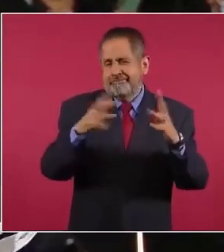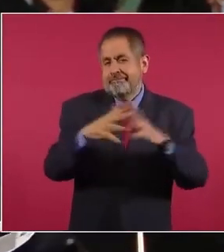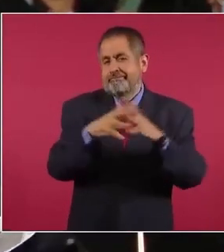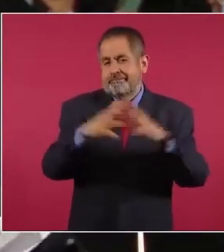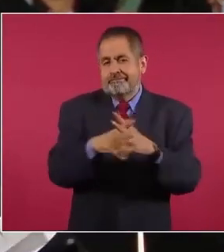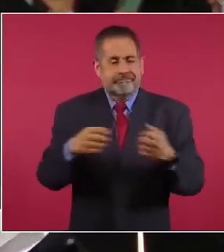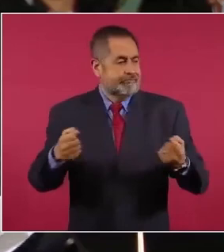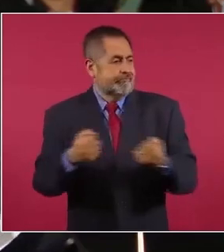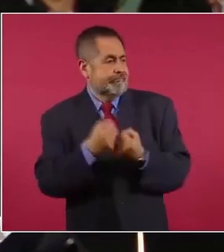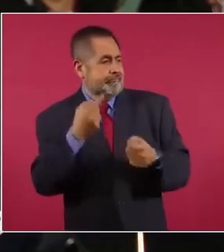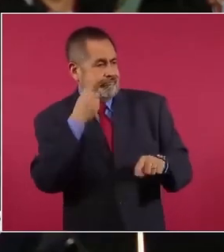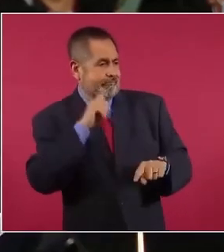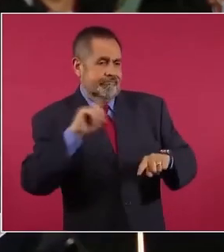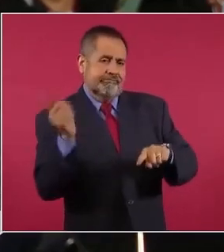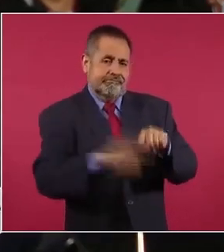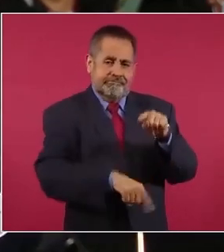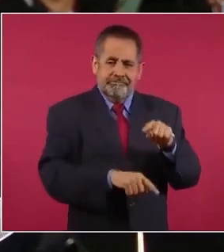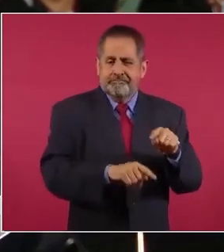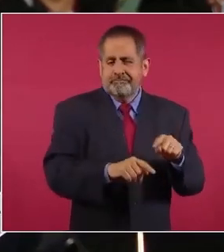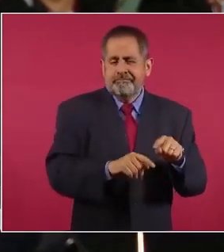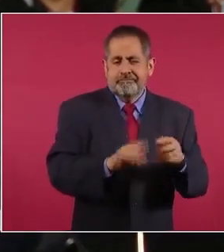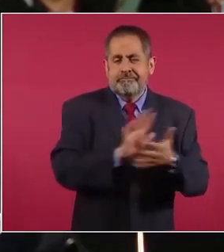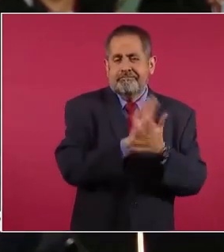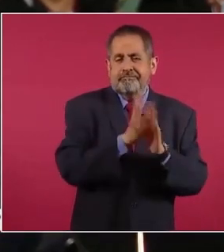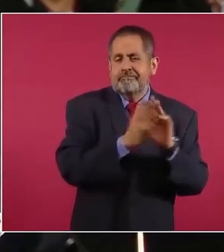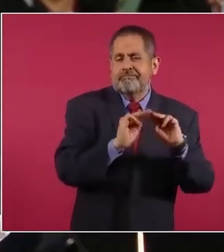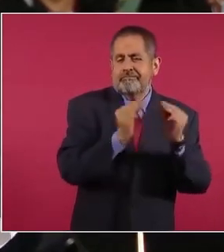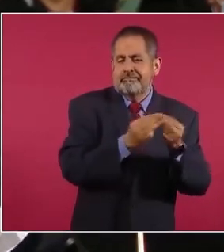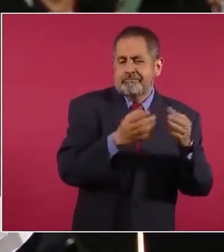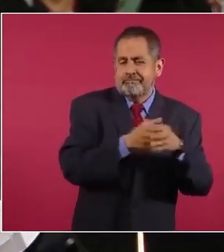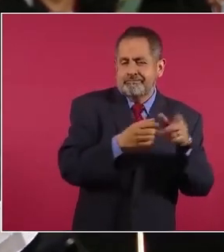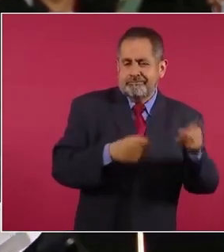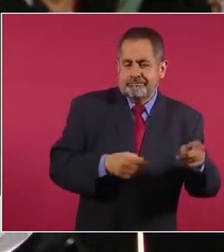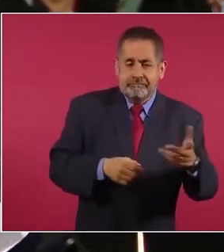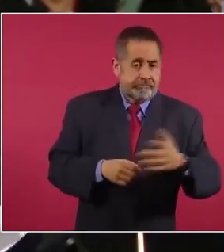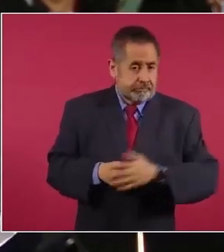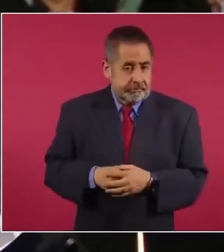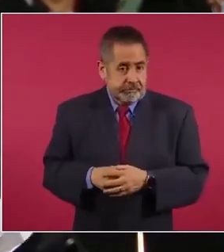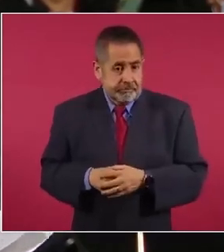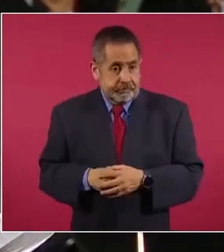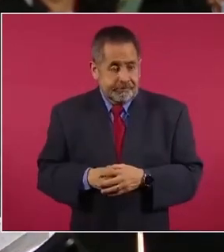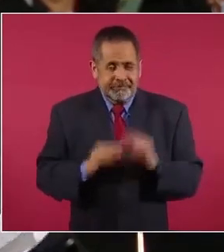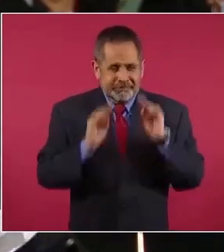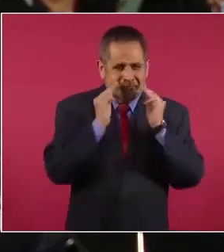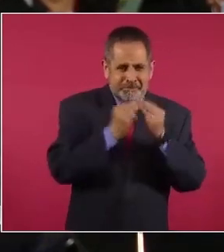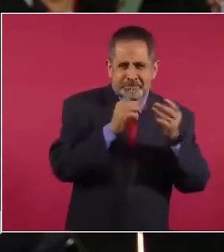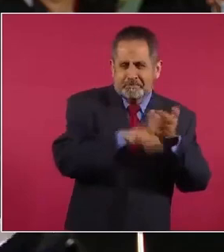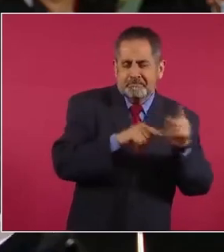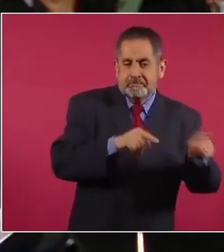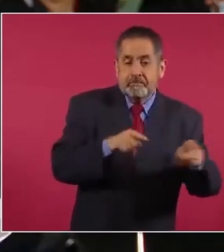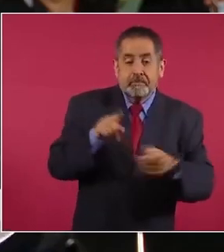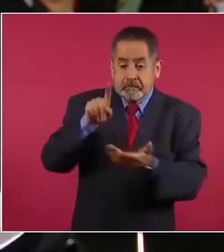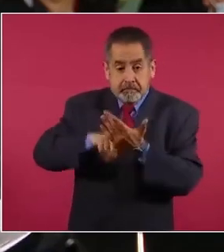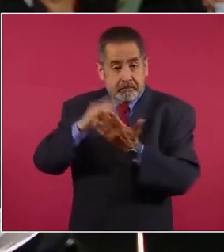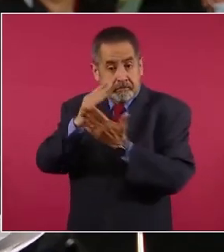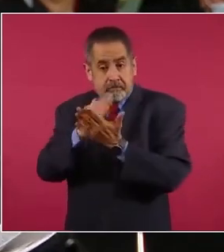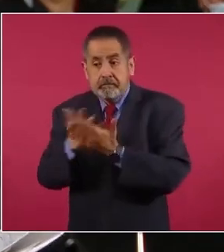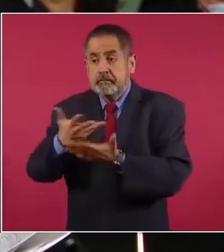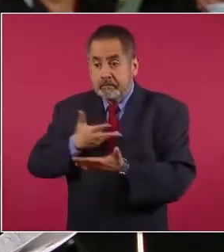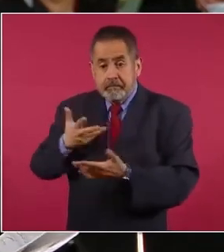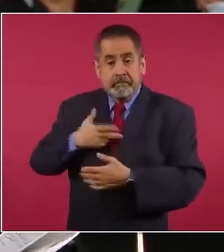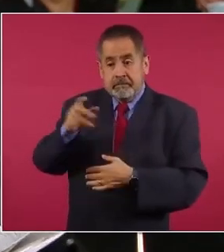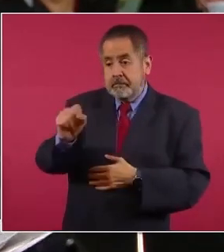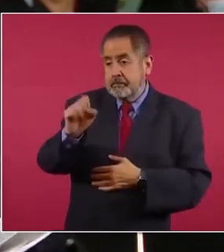él lo decía contra los narcotraficantes ese documento se encuentra en Sedena y